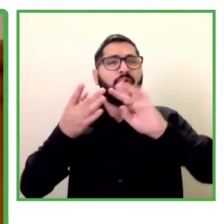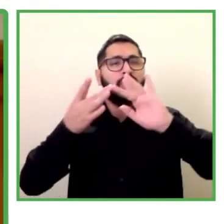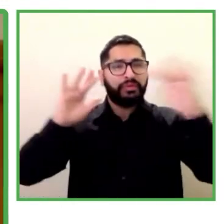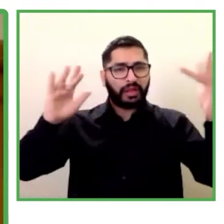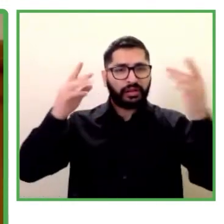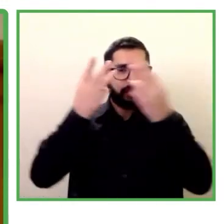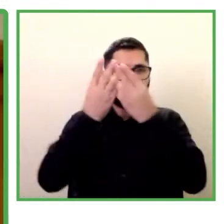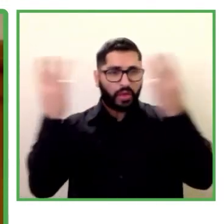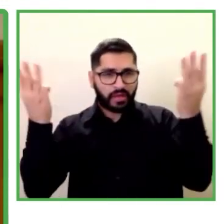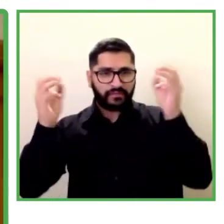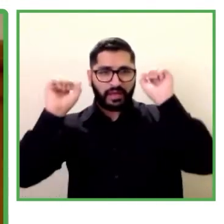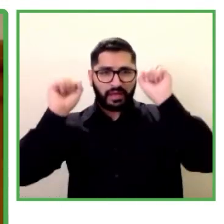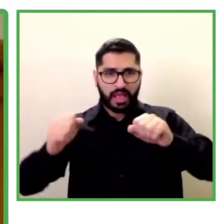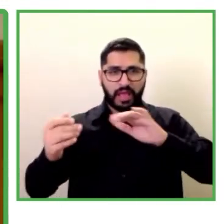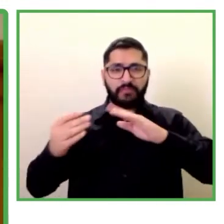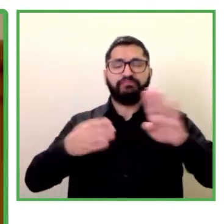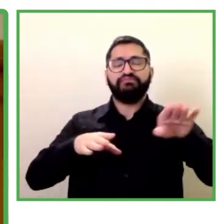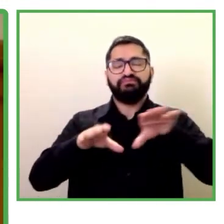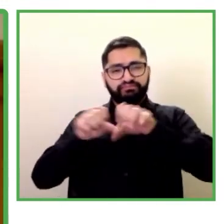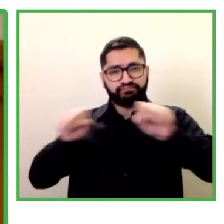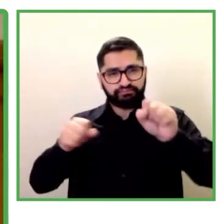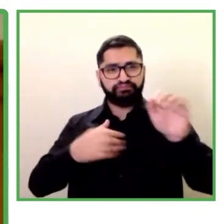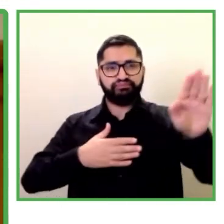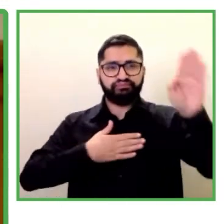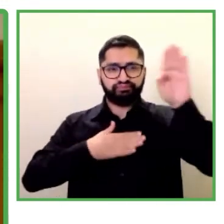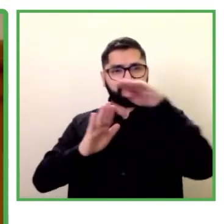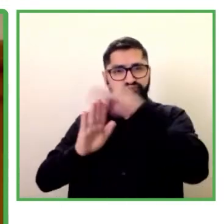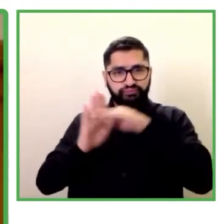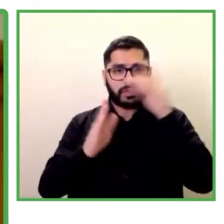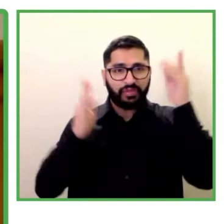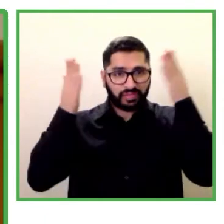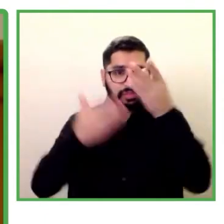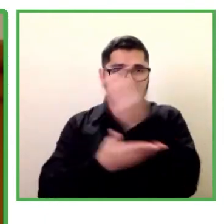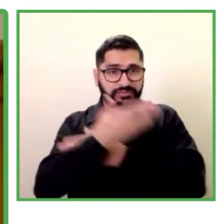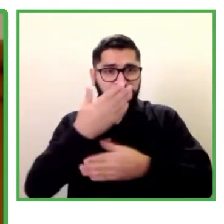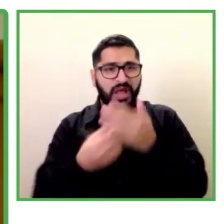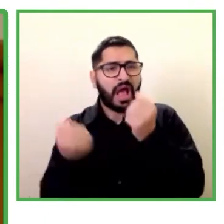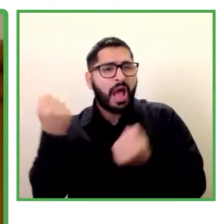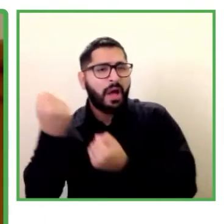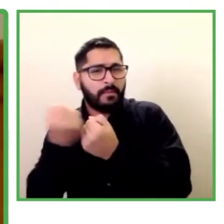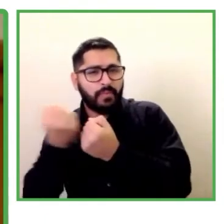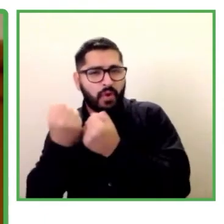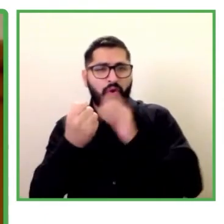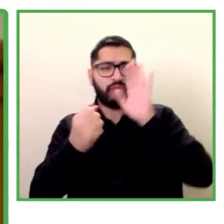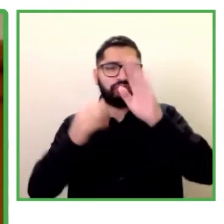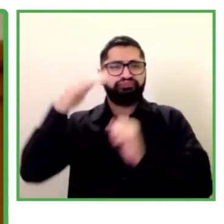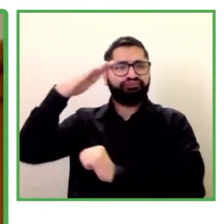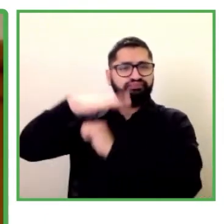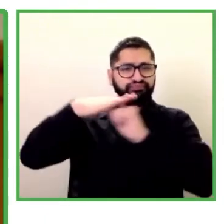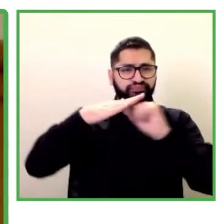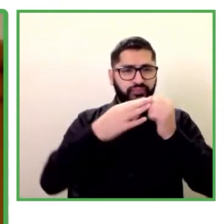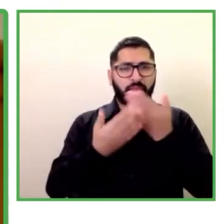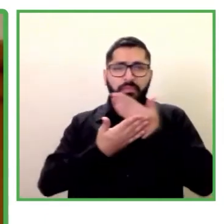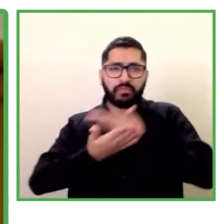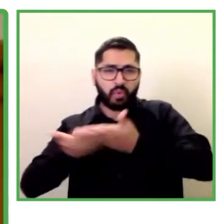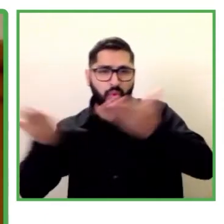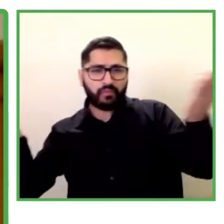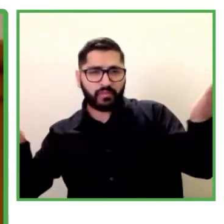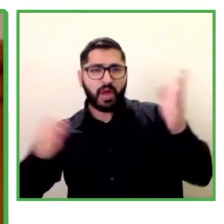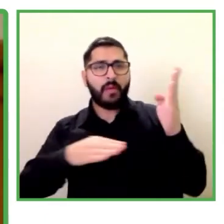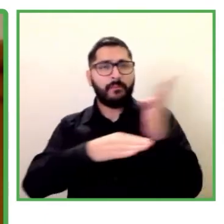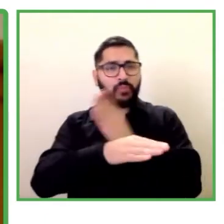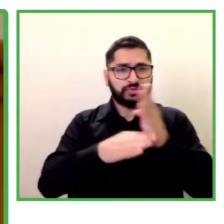de la discapacidad que apoya a las autoridades públicas a las organizaciones empresariales y a los sindicatos en el diseño y en